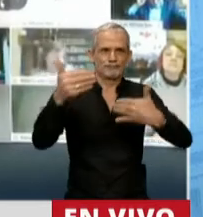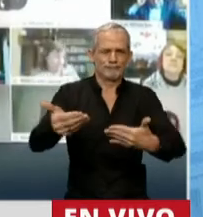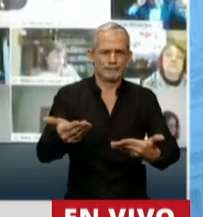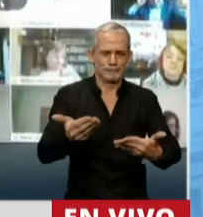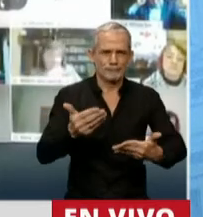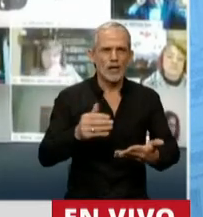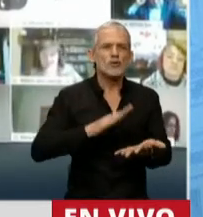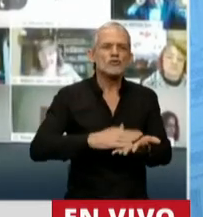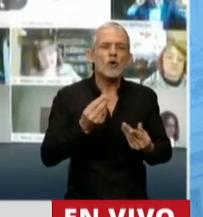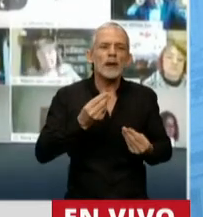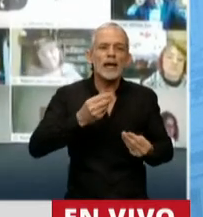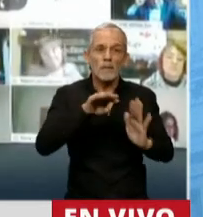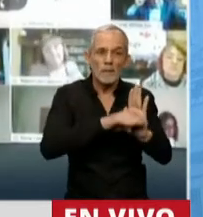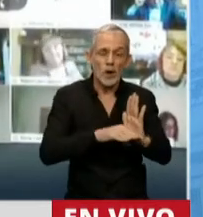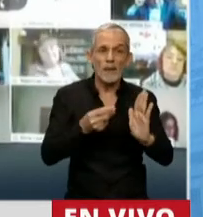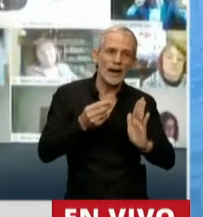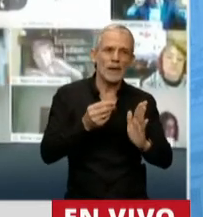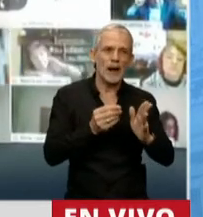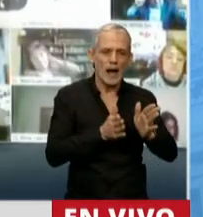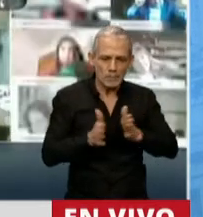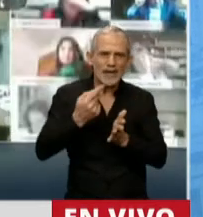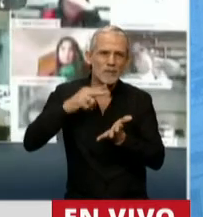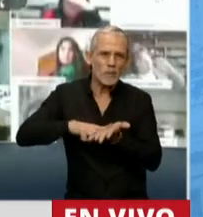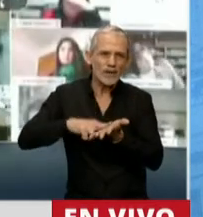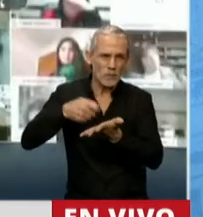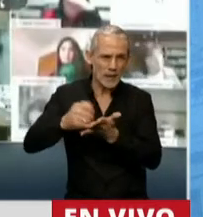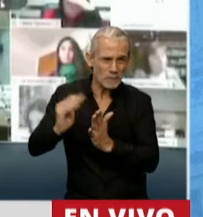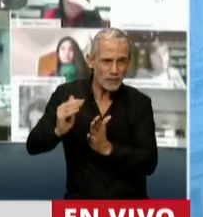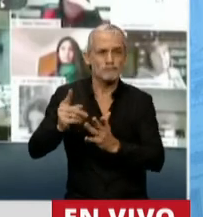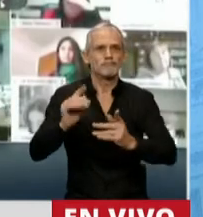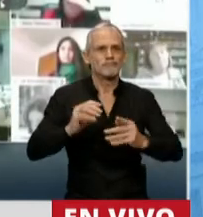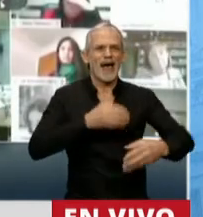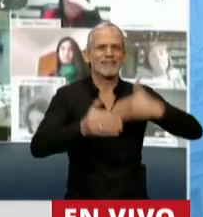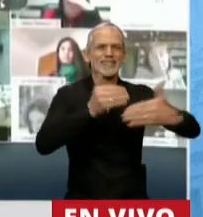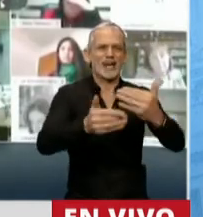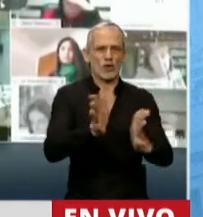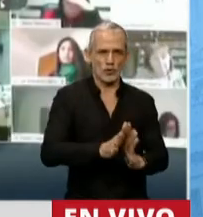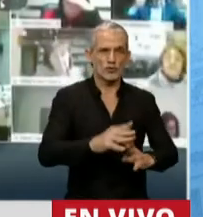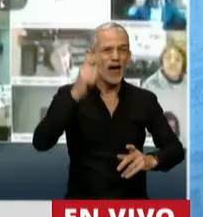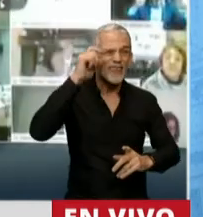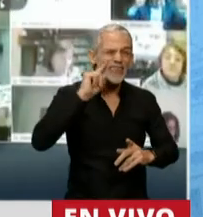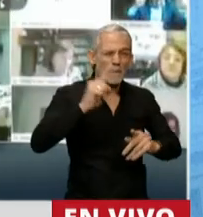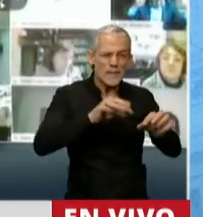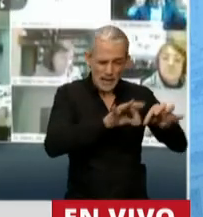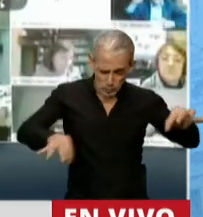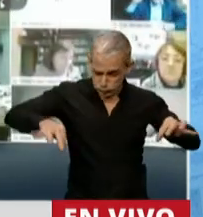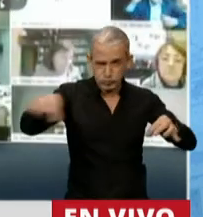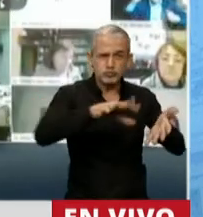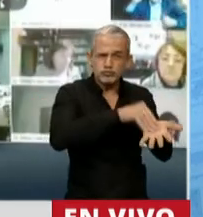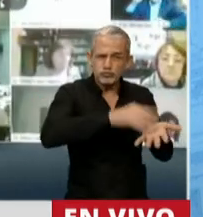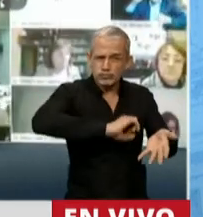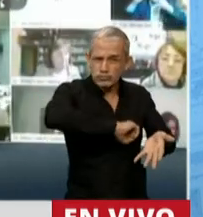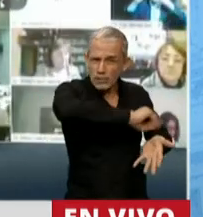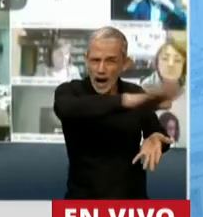lo concerniente a los programas parafiscales, sino más bien en el desarrollo. Más de 10.000 hectáreas, señor Presidente,